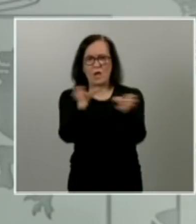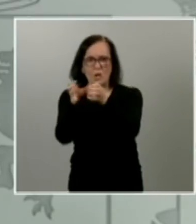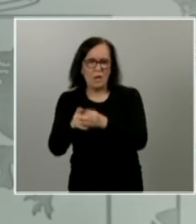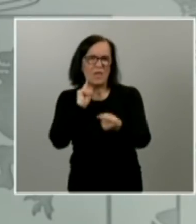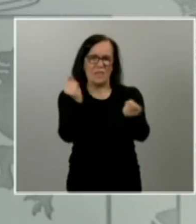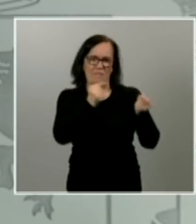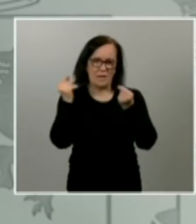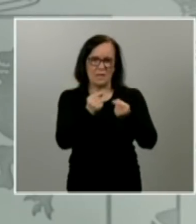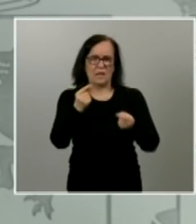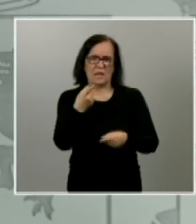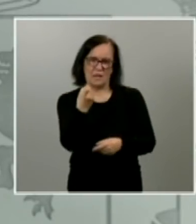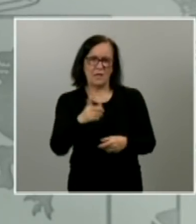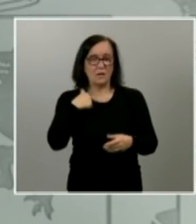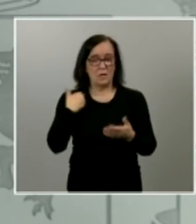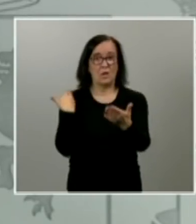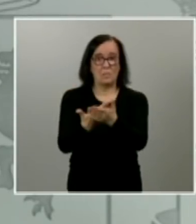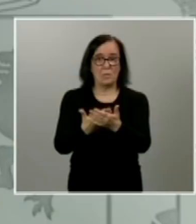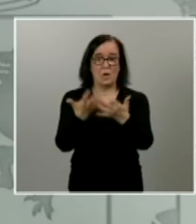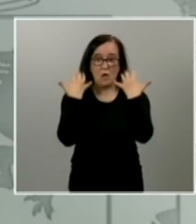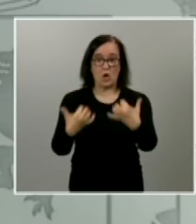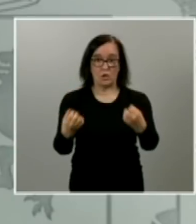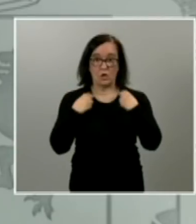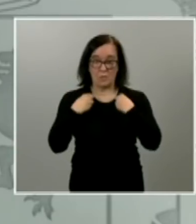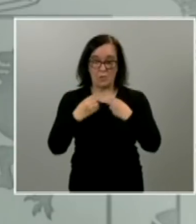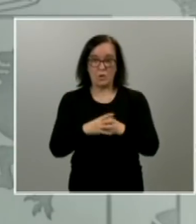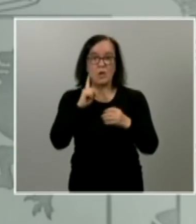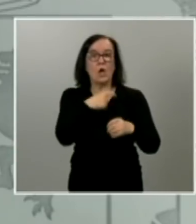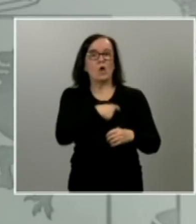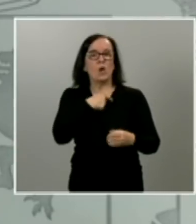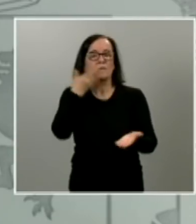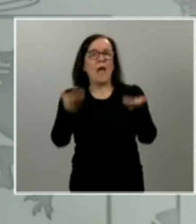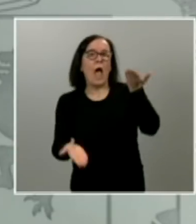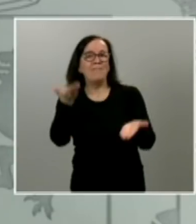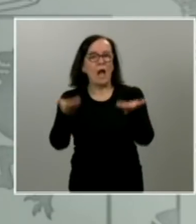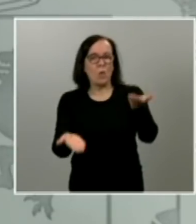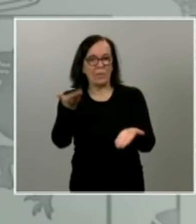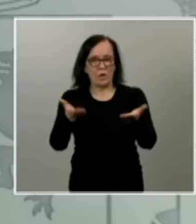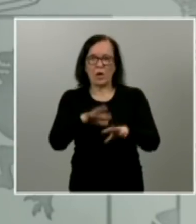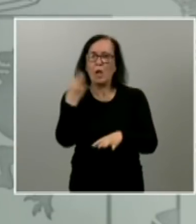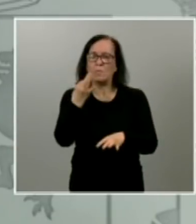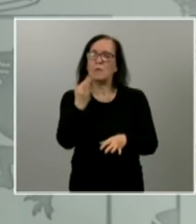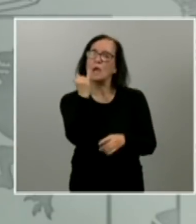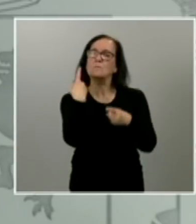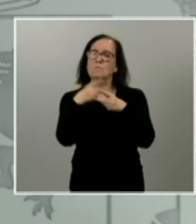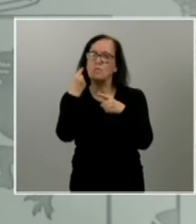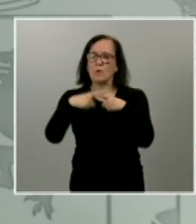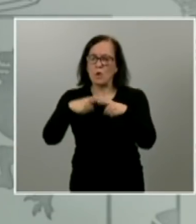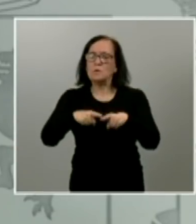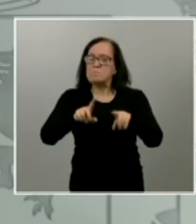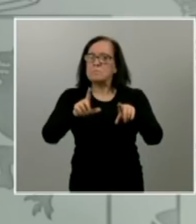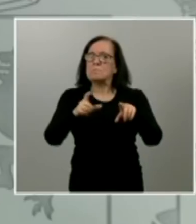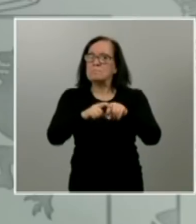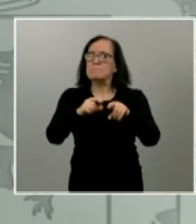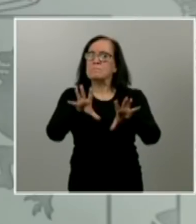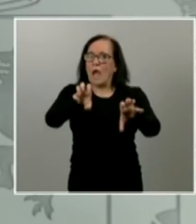yo desde luego he propuesto al Congreso de los Diputados una comisión de evaluación porque creo que hay muchas lecciones que tenemos que extraer de esta